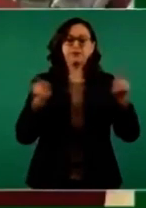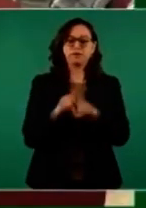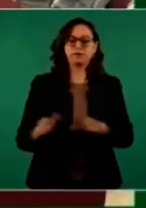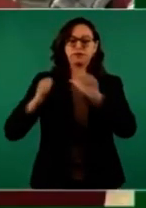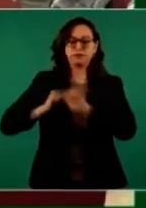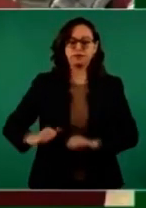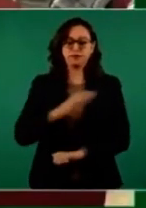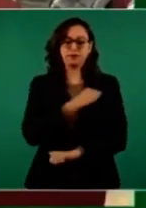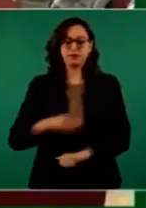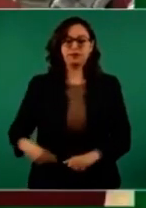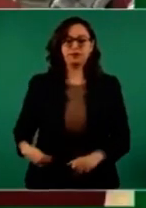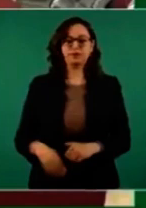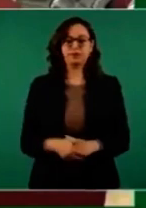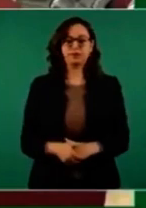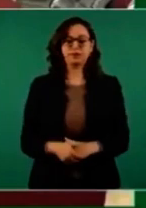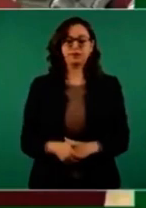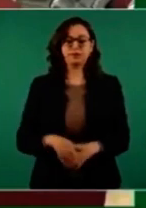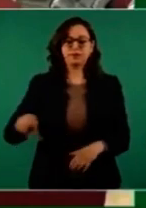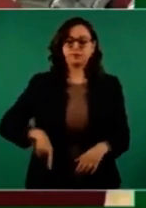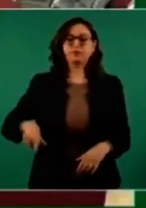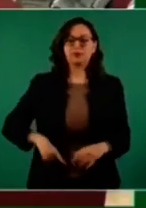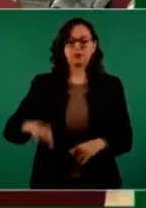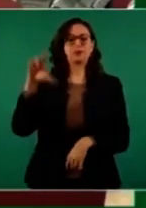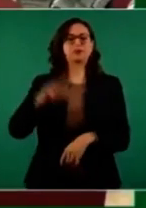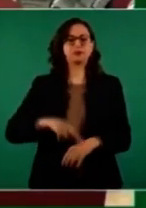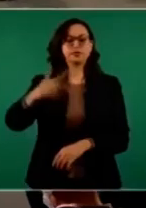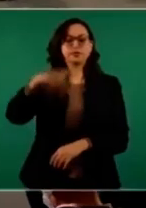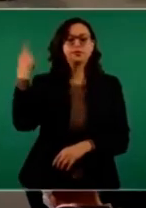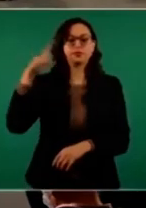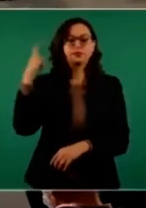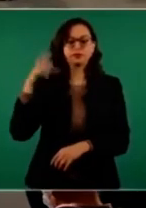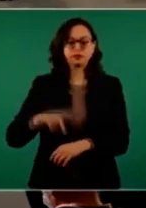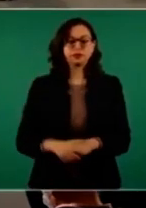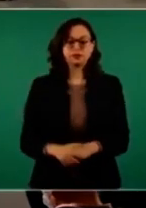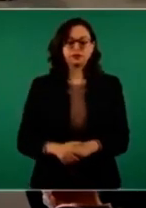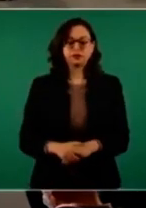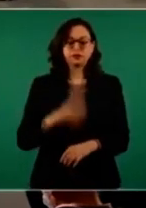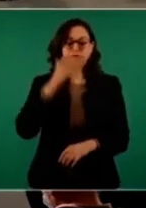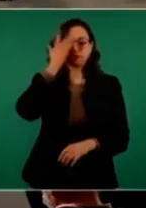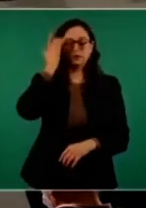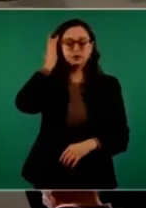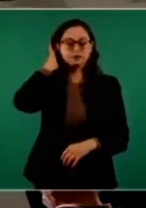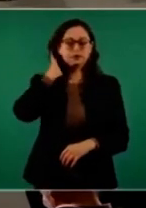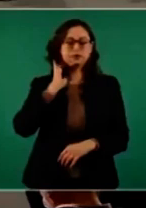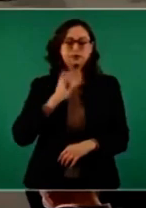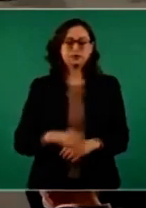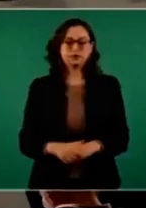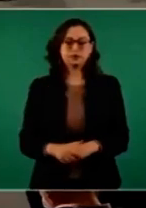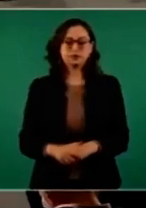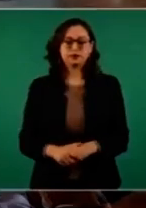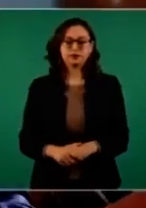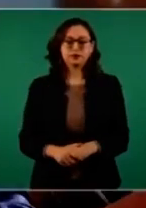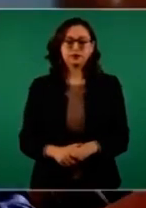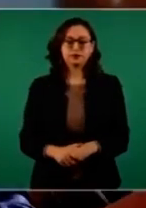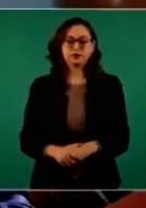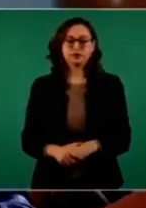autoridades municipales y al gobernador de Puebla. Es importante lo que